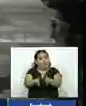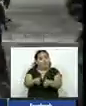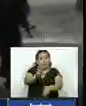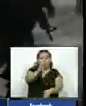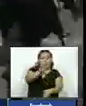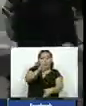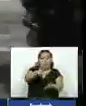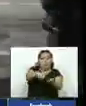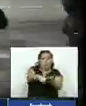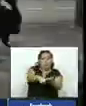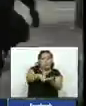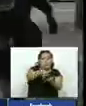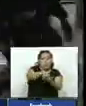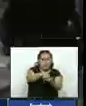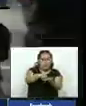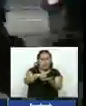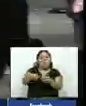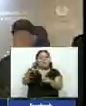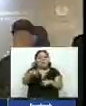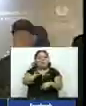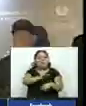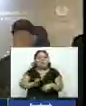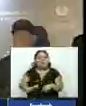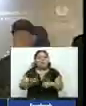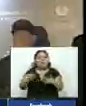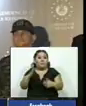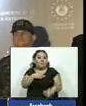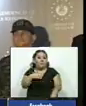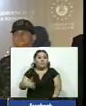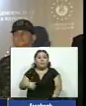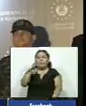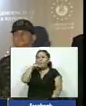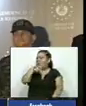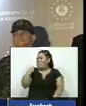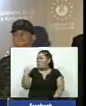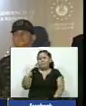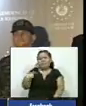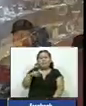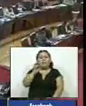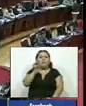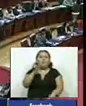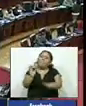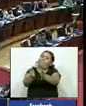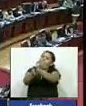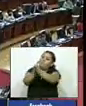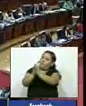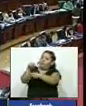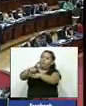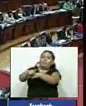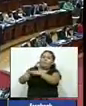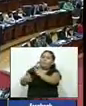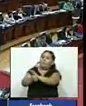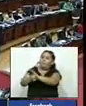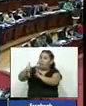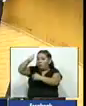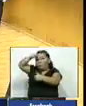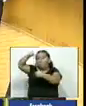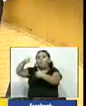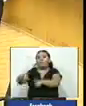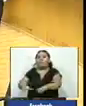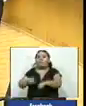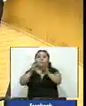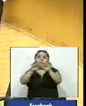22 municipios del país recientemente el presidente de la República Nayib Bukele solicitó al Congreso que se aprueben los 91